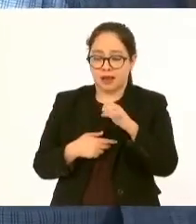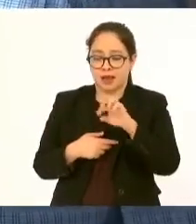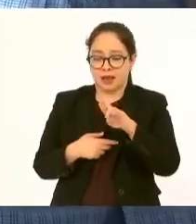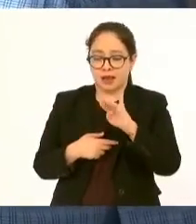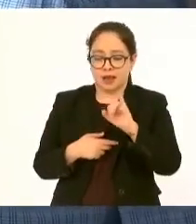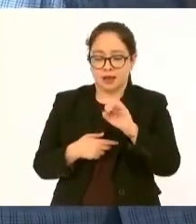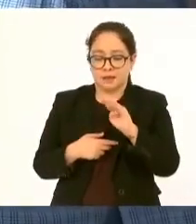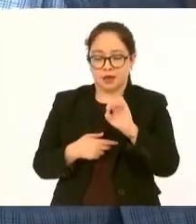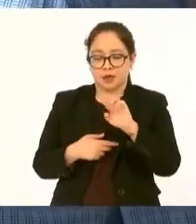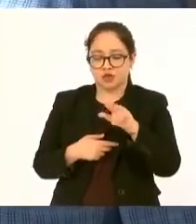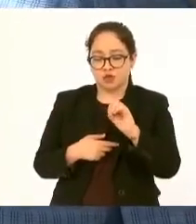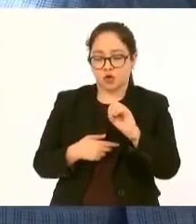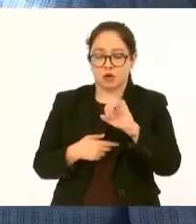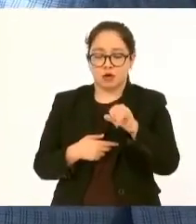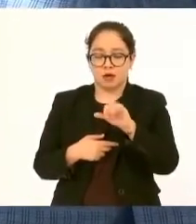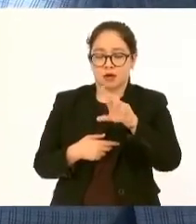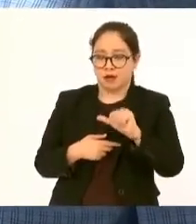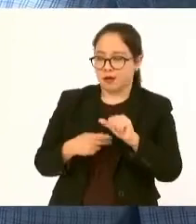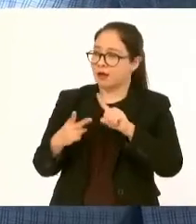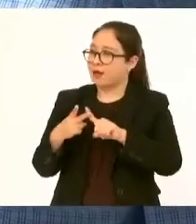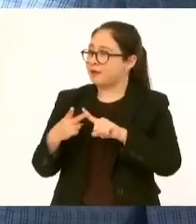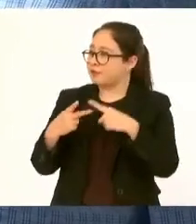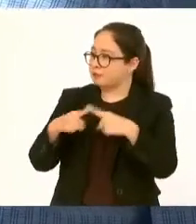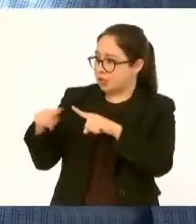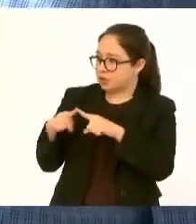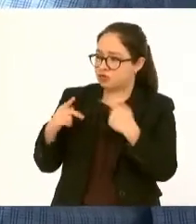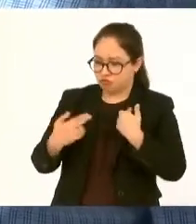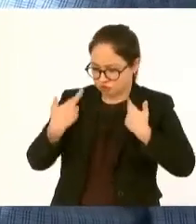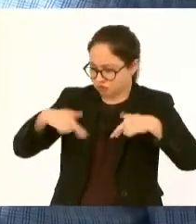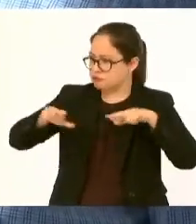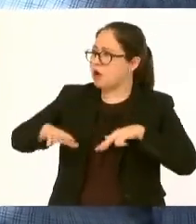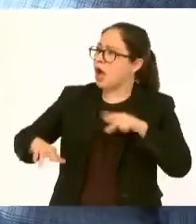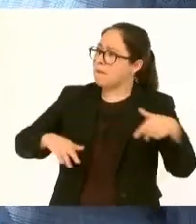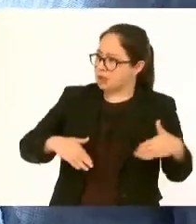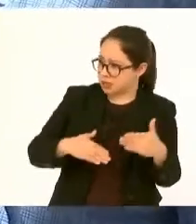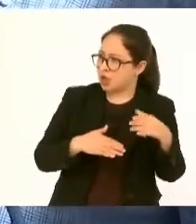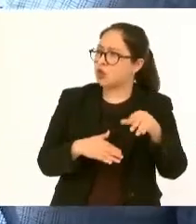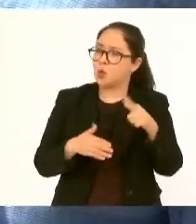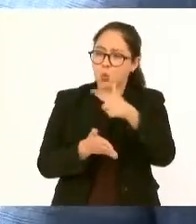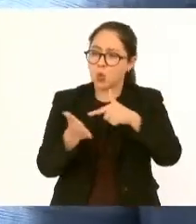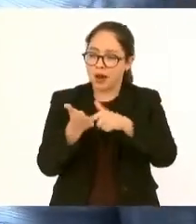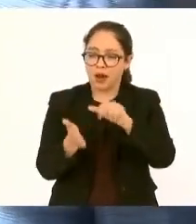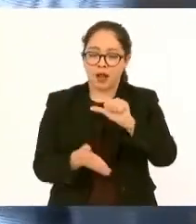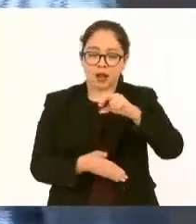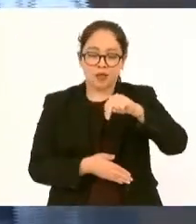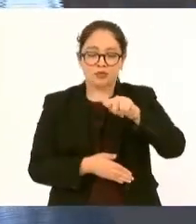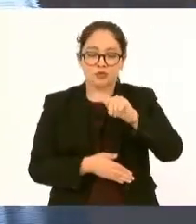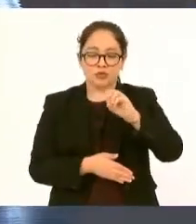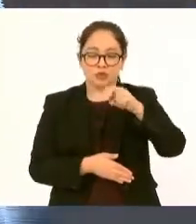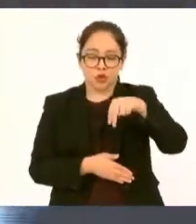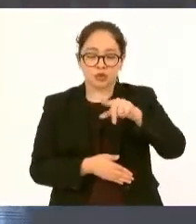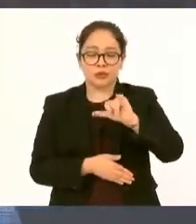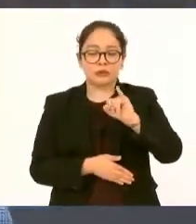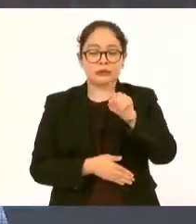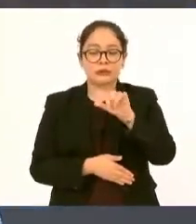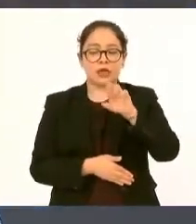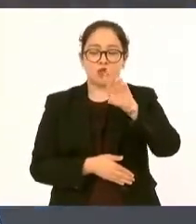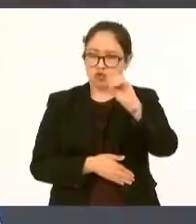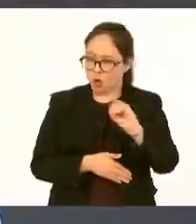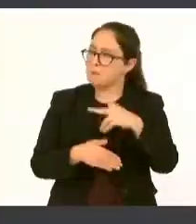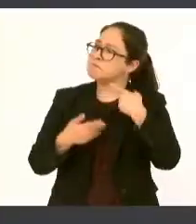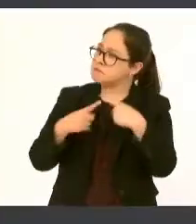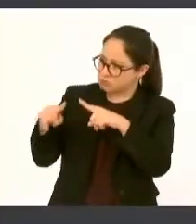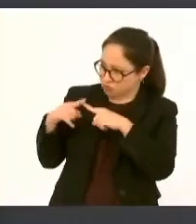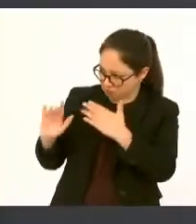pescadores de Antón Lizardo y dame a mí el dinero primo hermano y yo lo voy a entregar